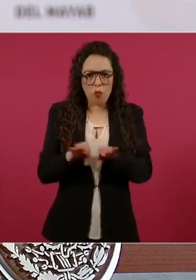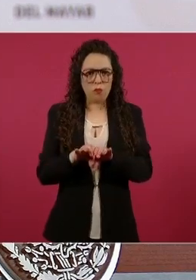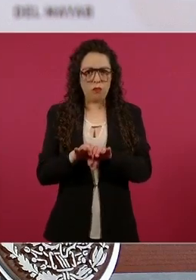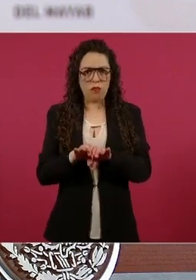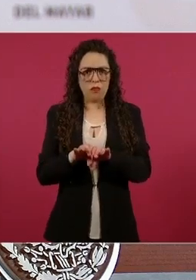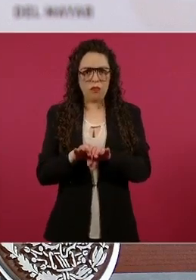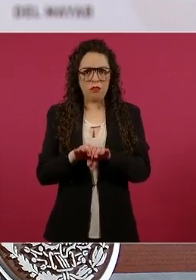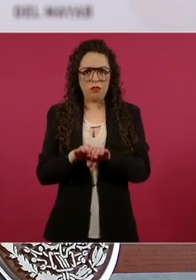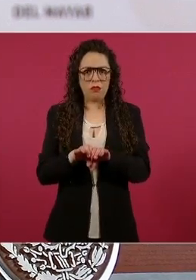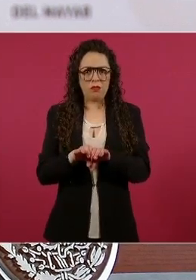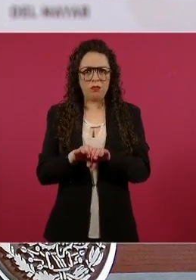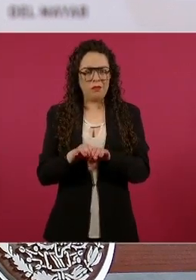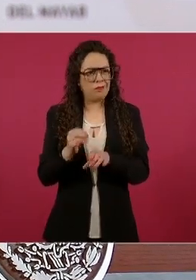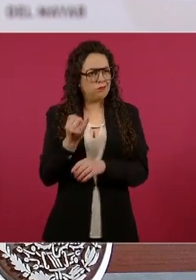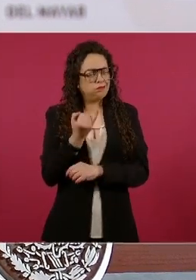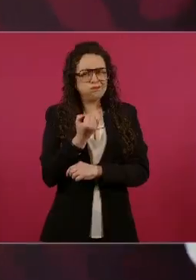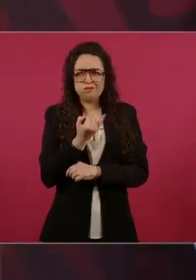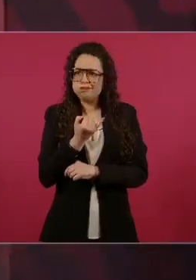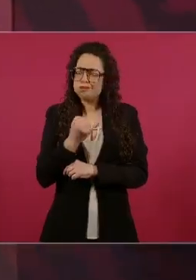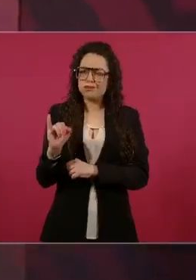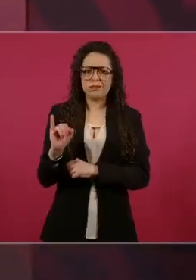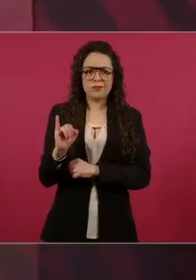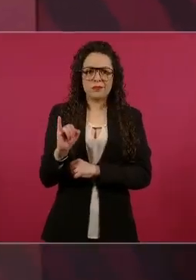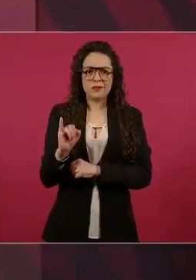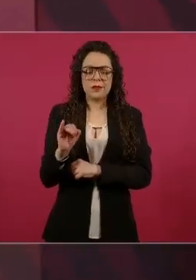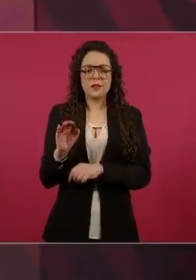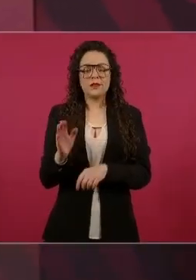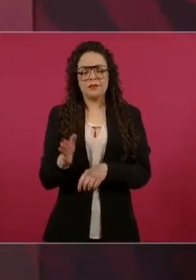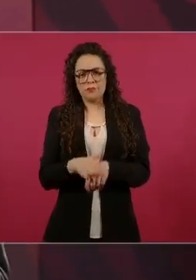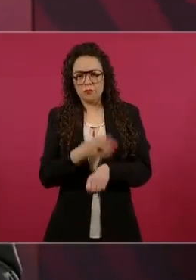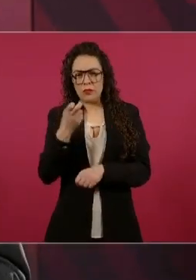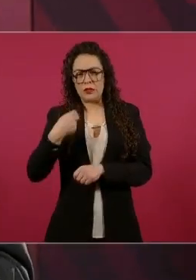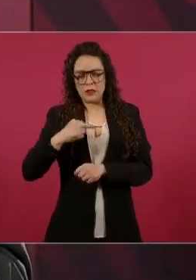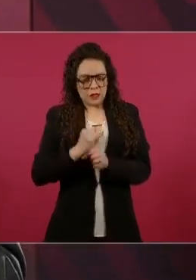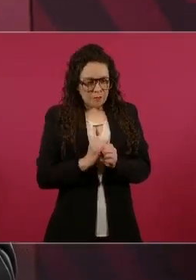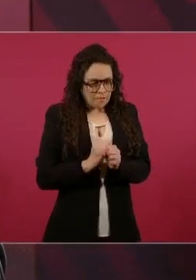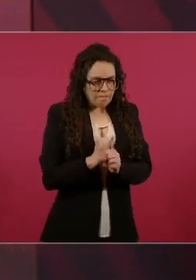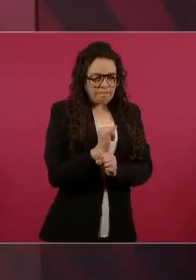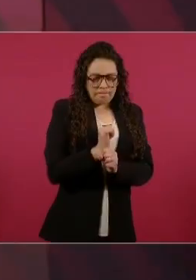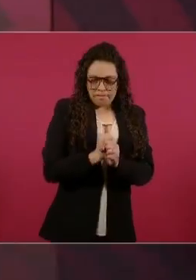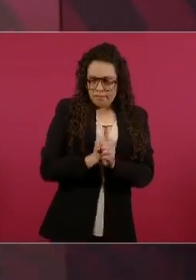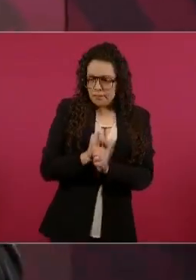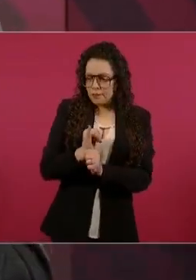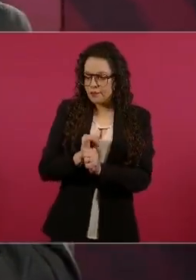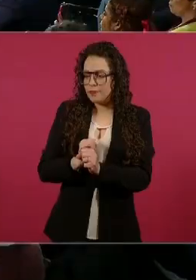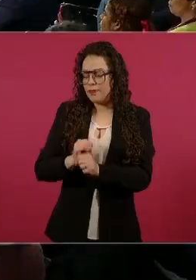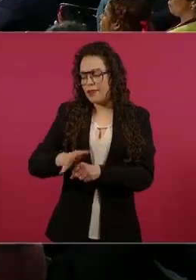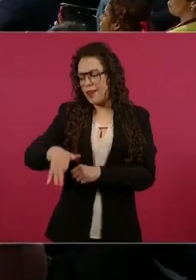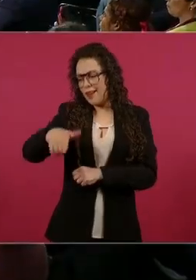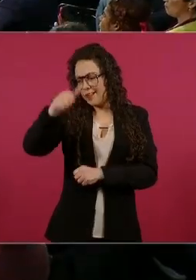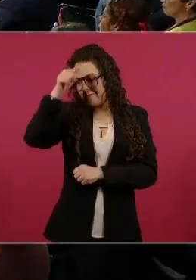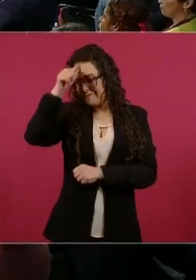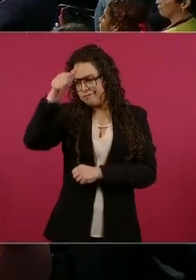llegamos, parte de la conclusión es de que